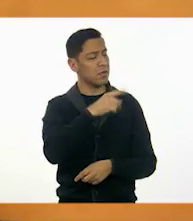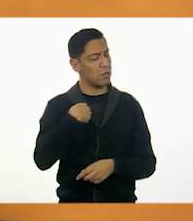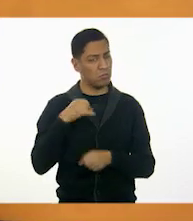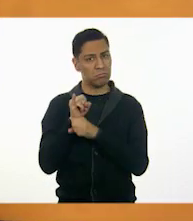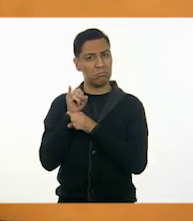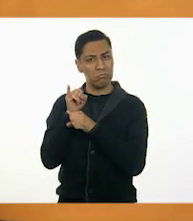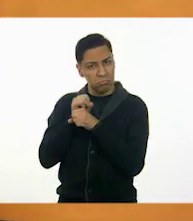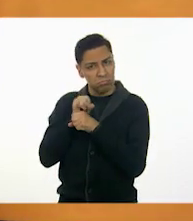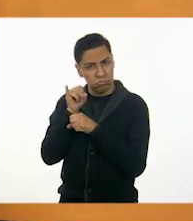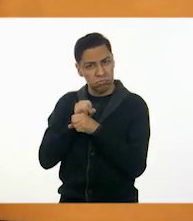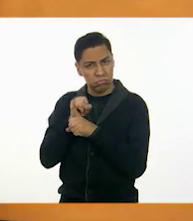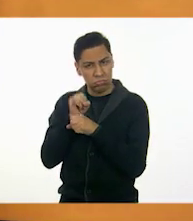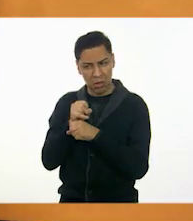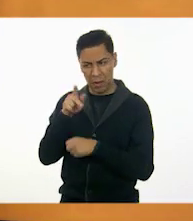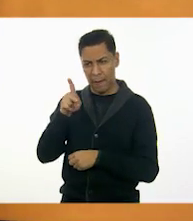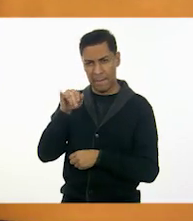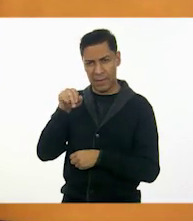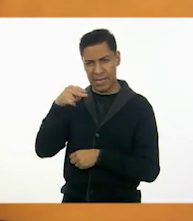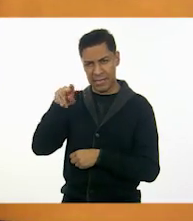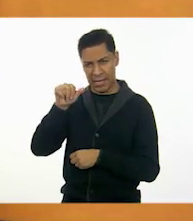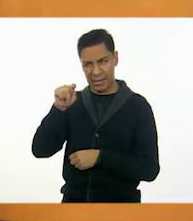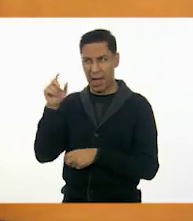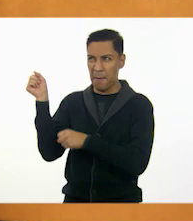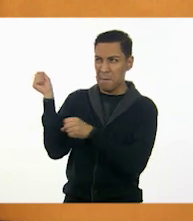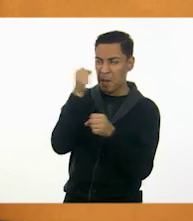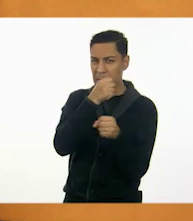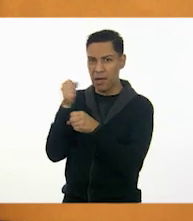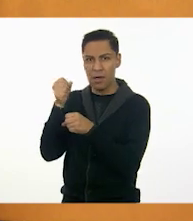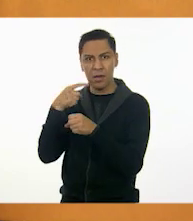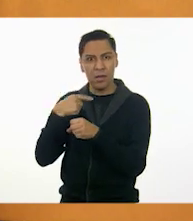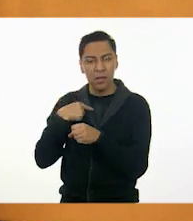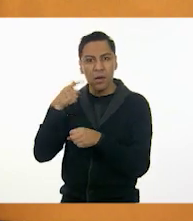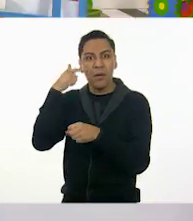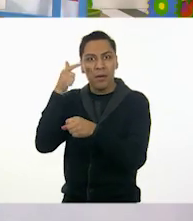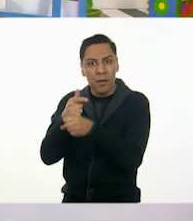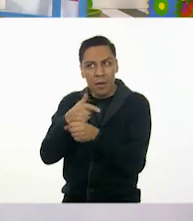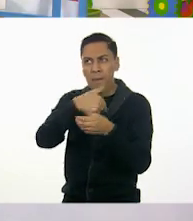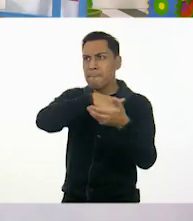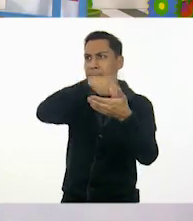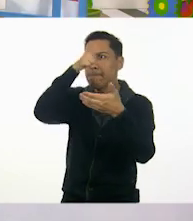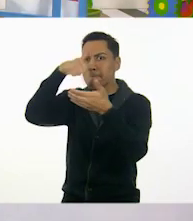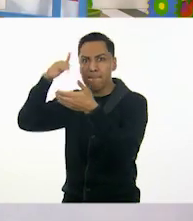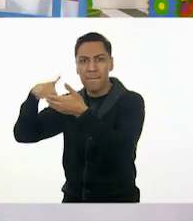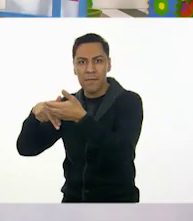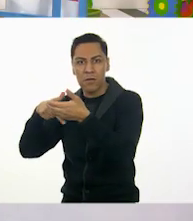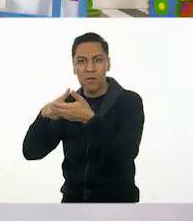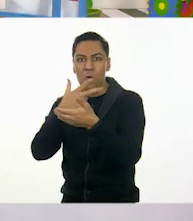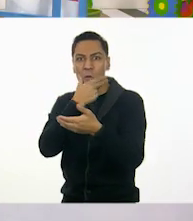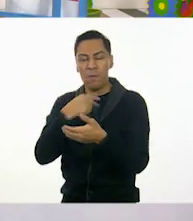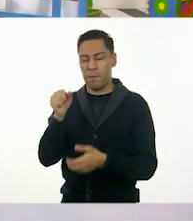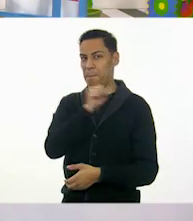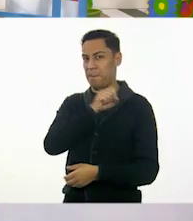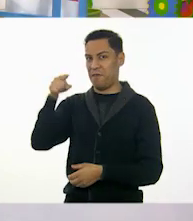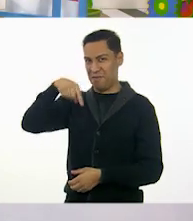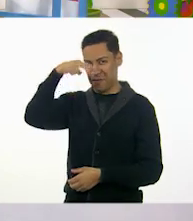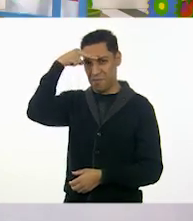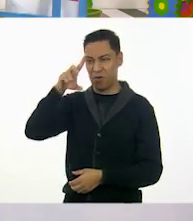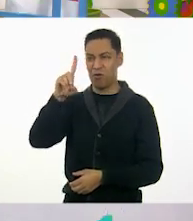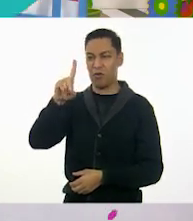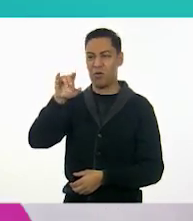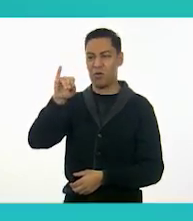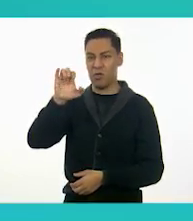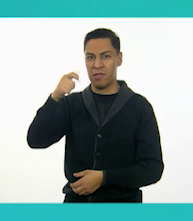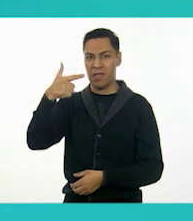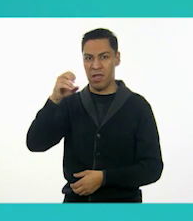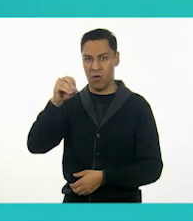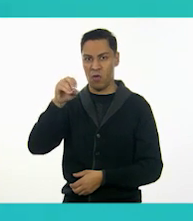acerca de las piñatas y descubrí una pintura de Diego Rivera que justamente nos habla de las piñatas. Y así se